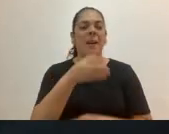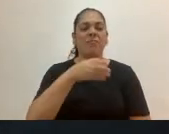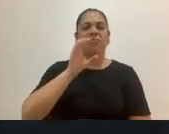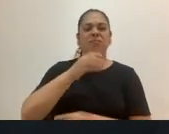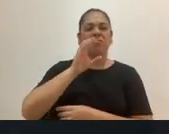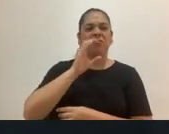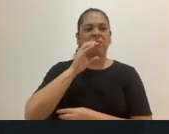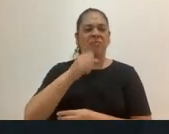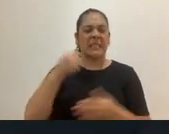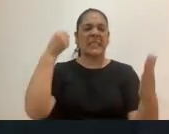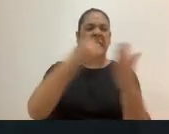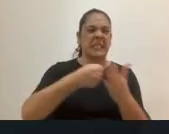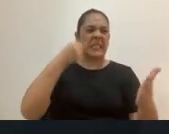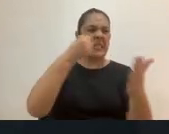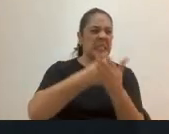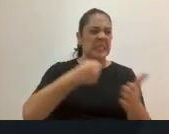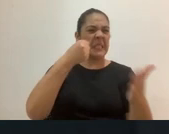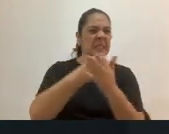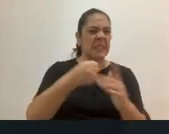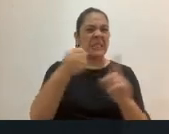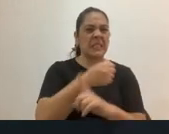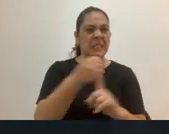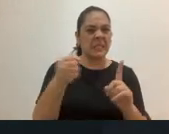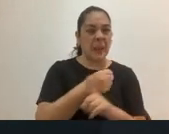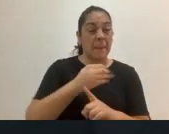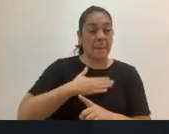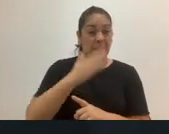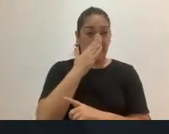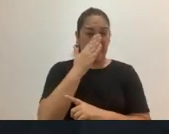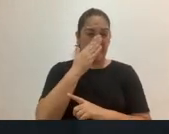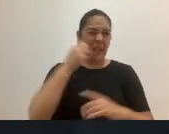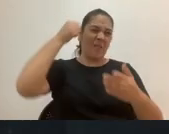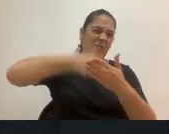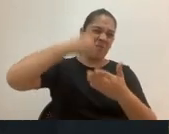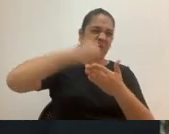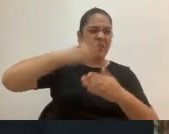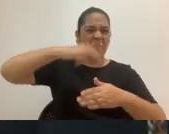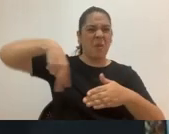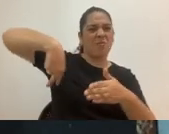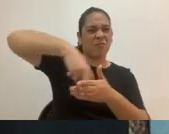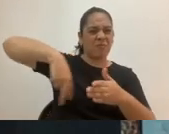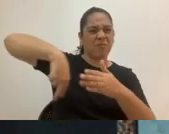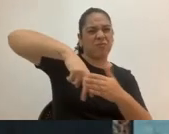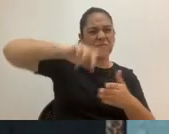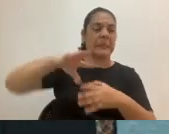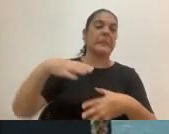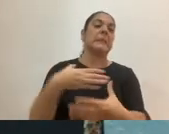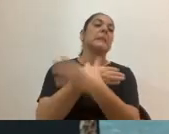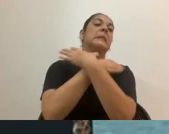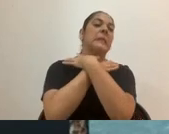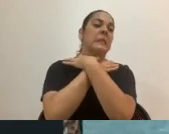puñetazos a mamá, la llevó hasta la habitación y comenzó a darle patadas, hasta que la agarró por el cuello tan fuerte